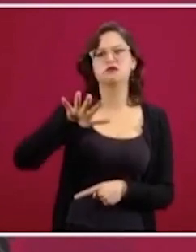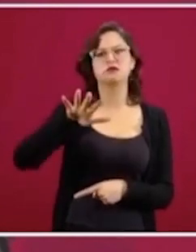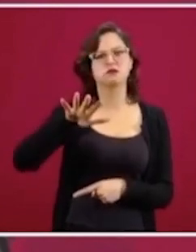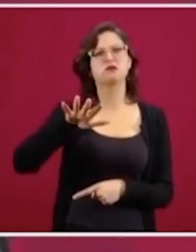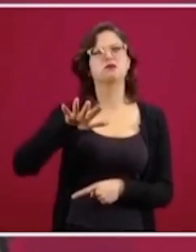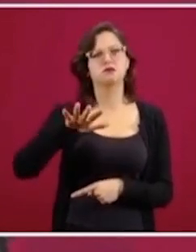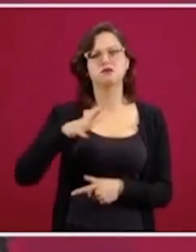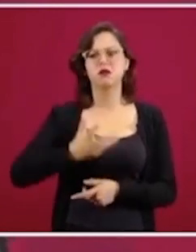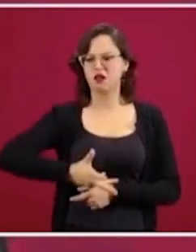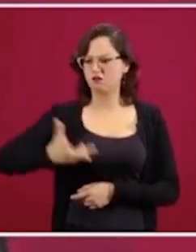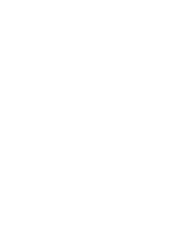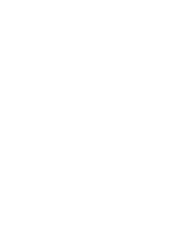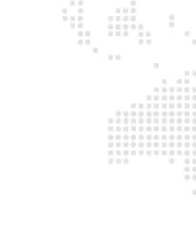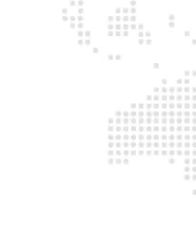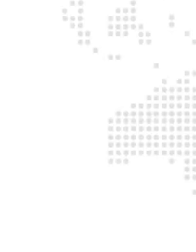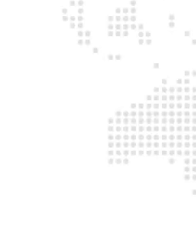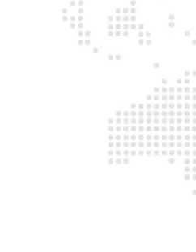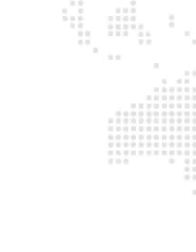sucedió.